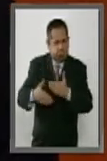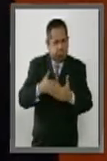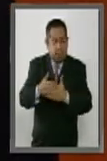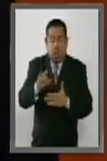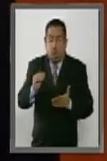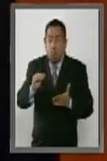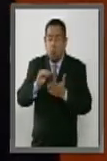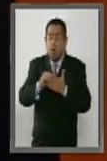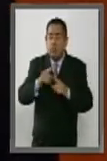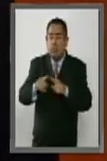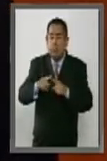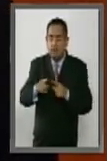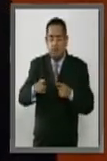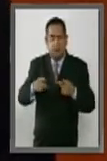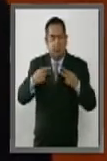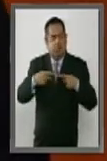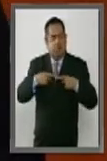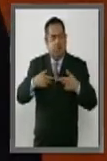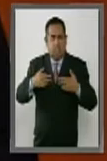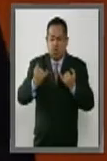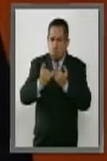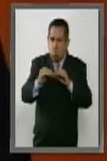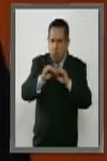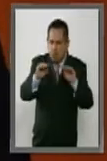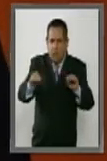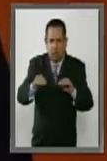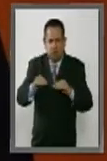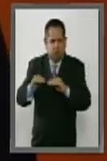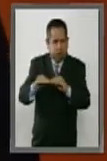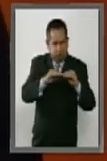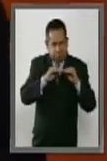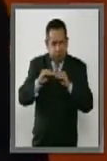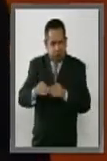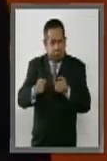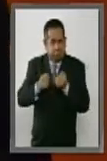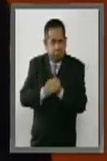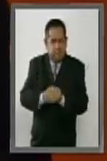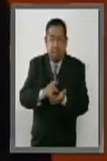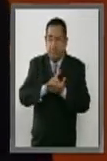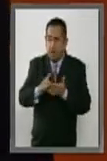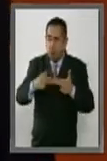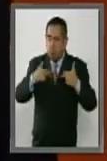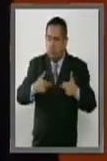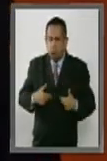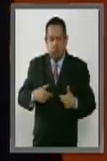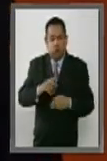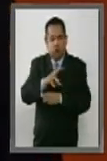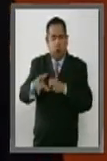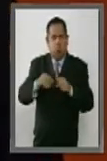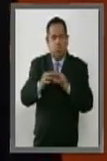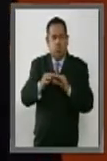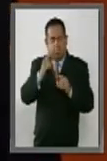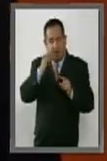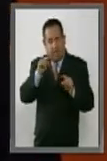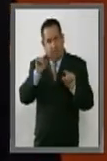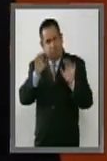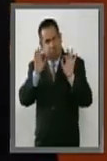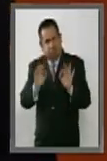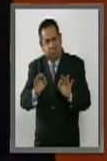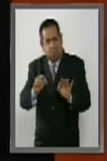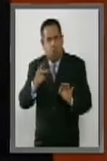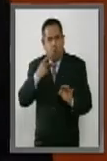elementos de ciudadanía, igualdad sustantiva y derechos humanos en el proyecto de constitución